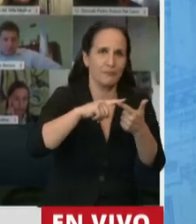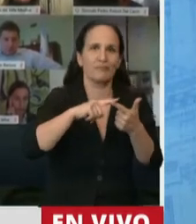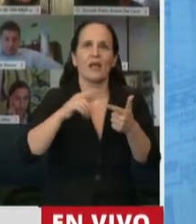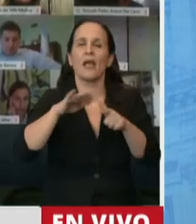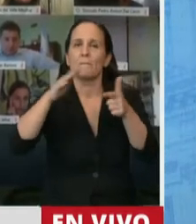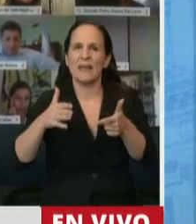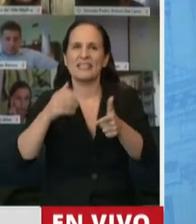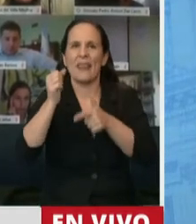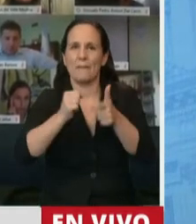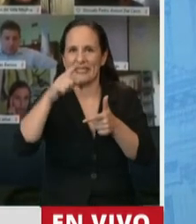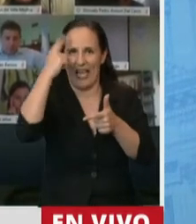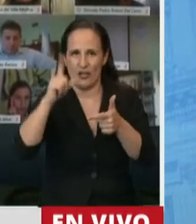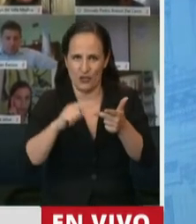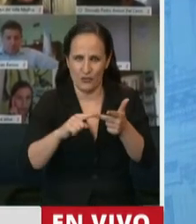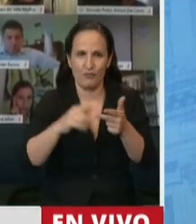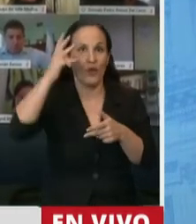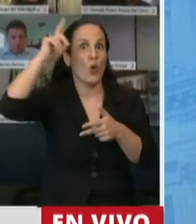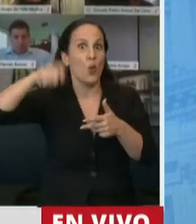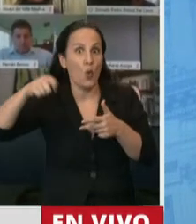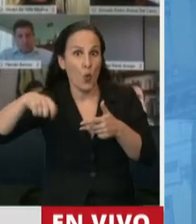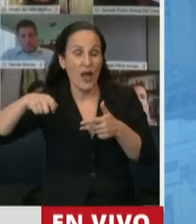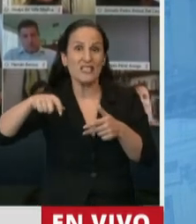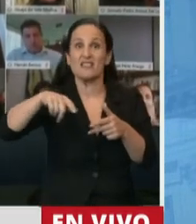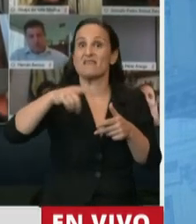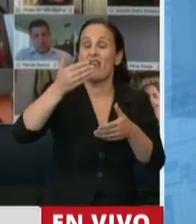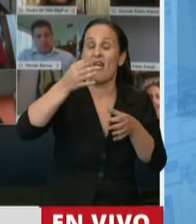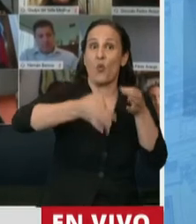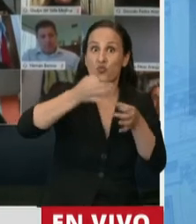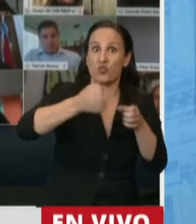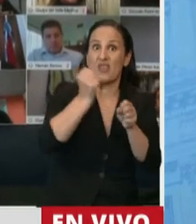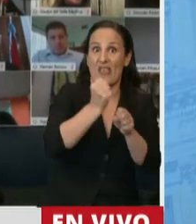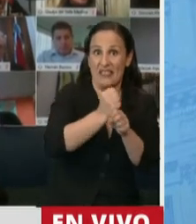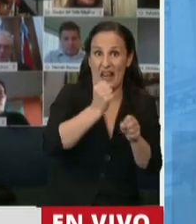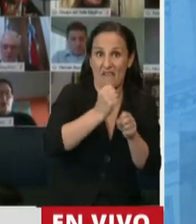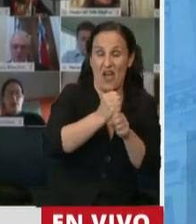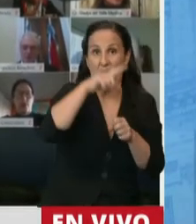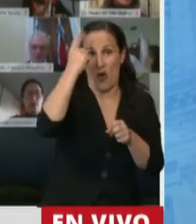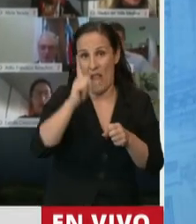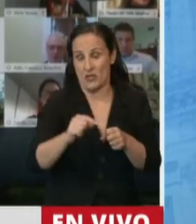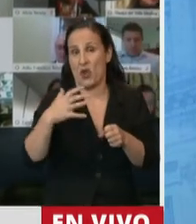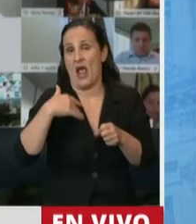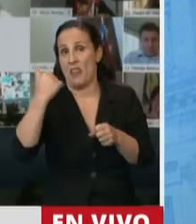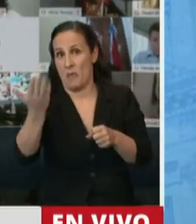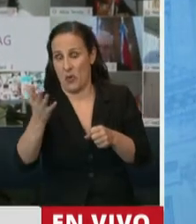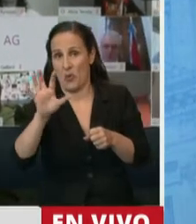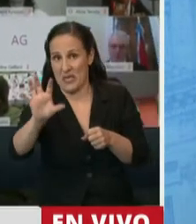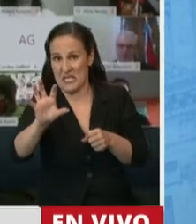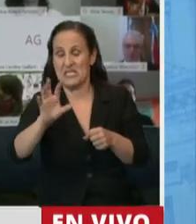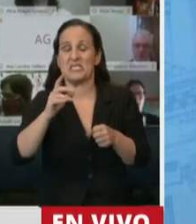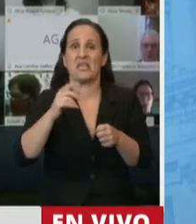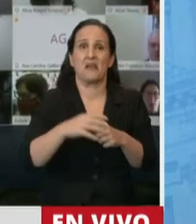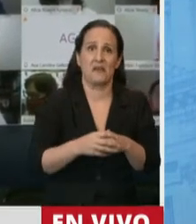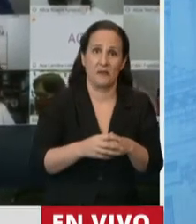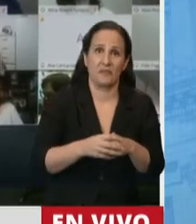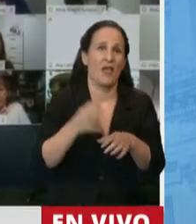Nacionales. Vinieron jueces y juezas de la Justicia Nacional del Trabajo y de la Justicia Provincial del Trabajo de la Provincia de Buenos Aires. Entonces